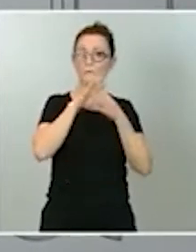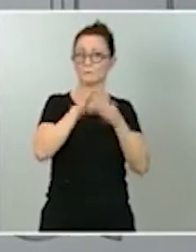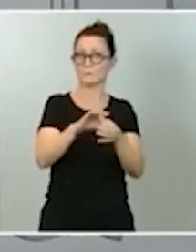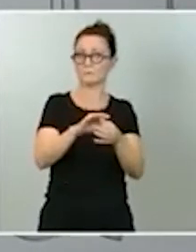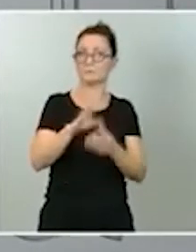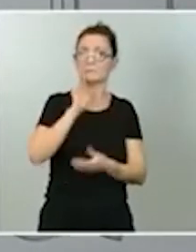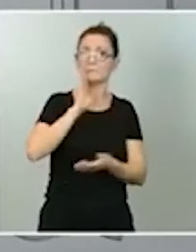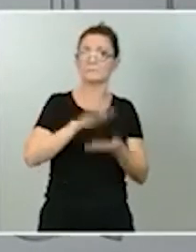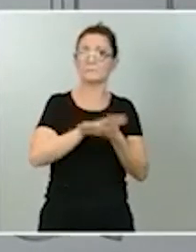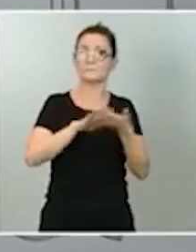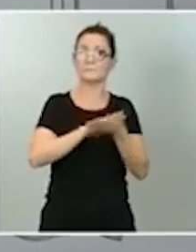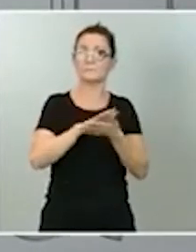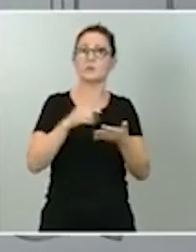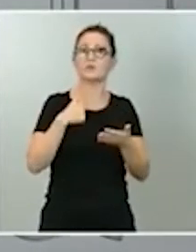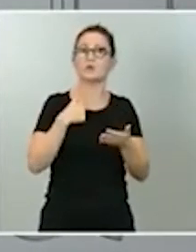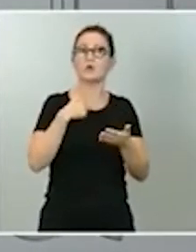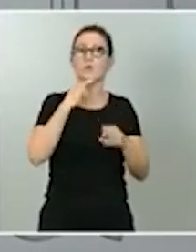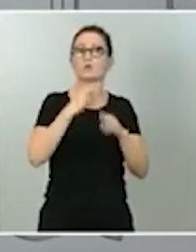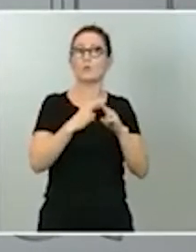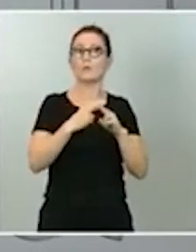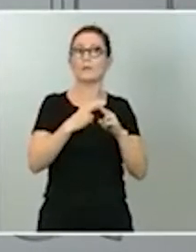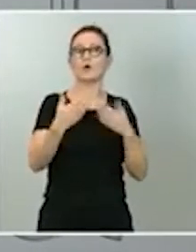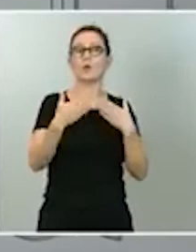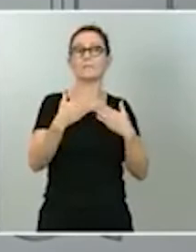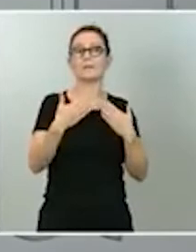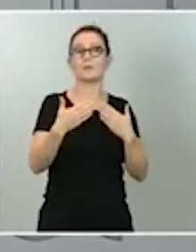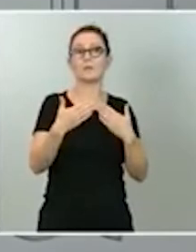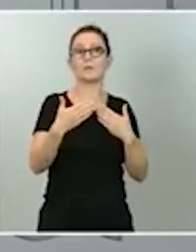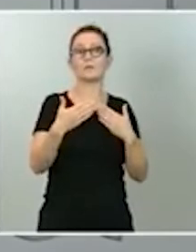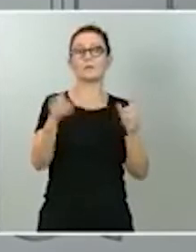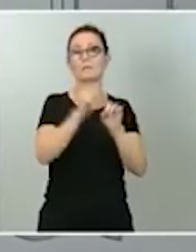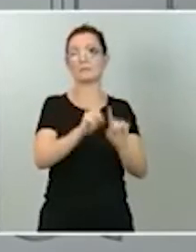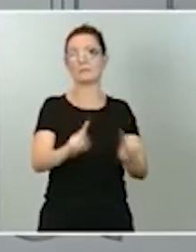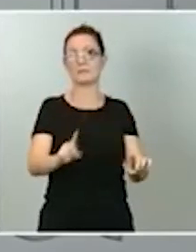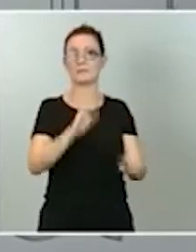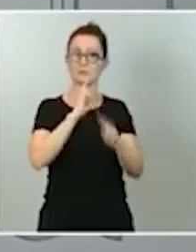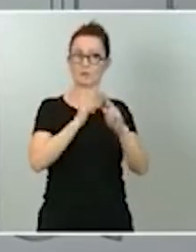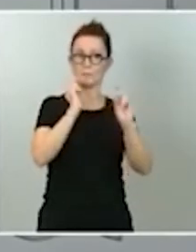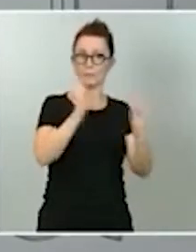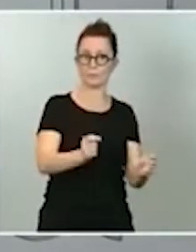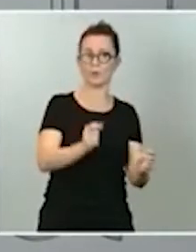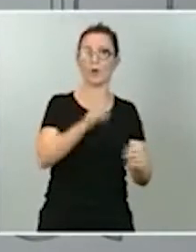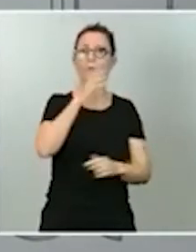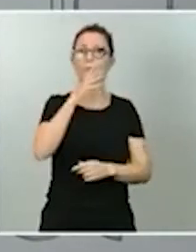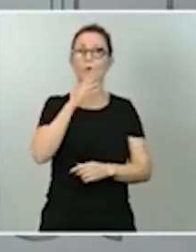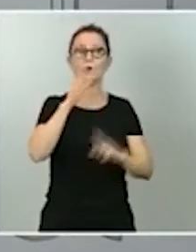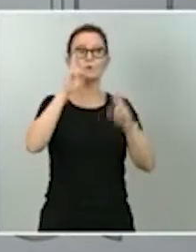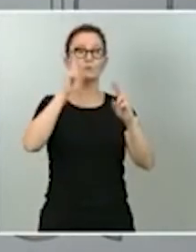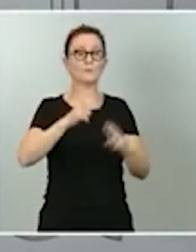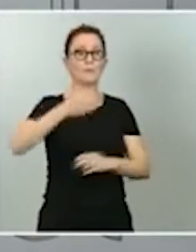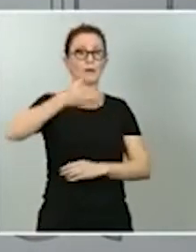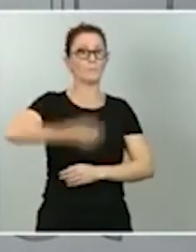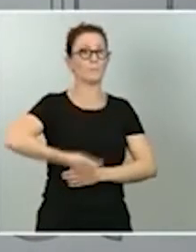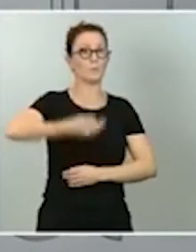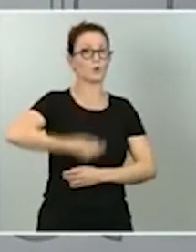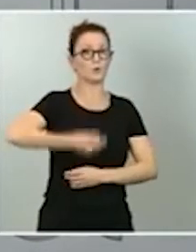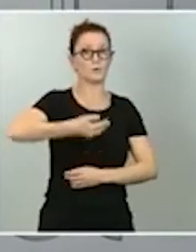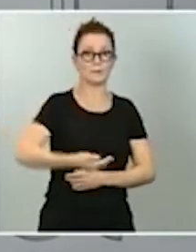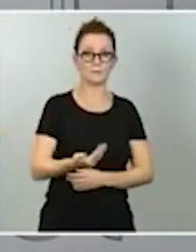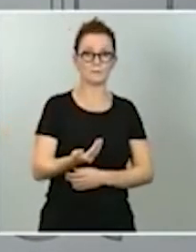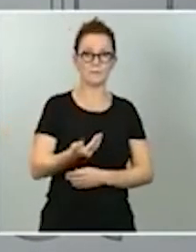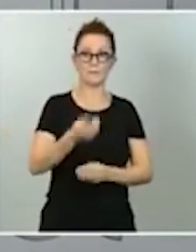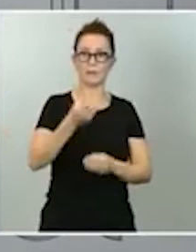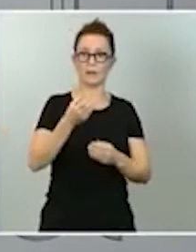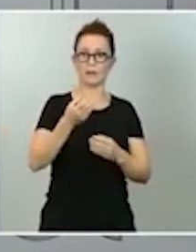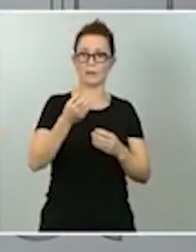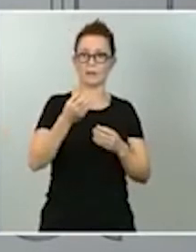le llamo conversaciones discretas, porque no vamos a retransmitir algo tan importante como son la necesidad de llegar al acuerdo, de